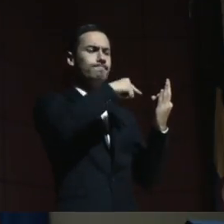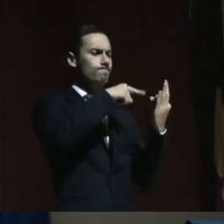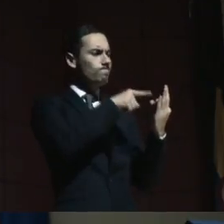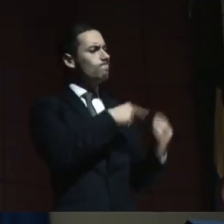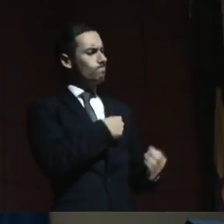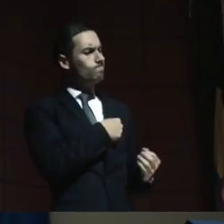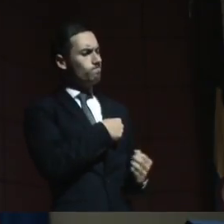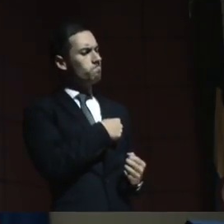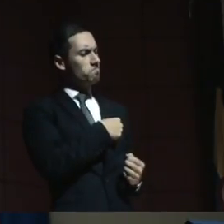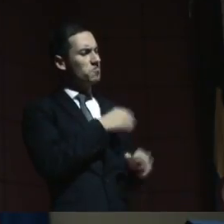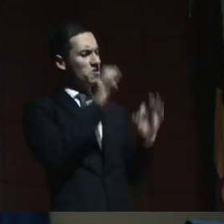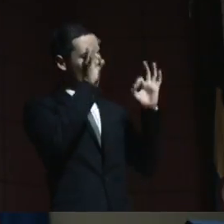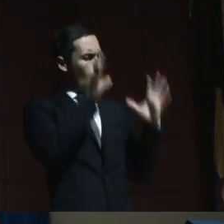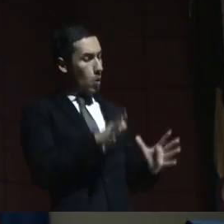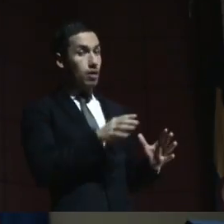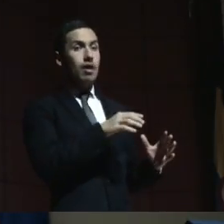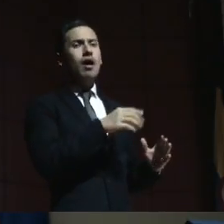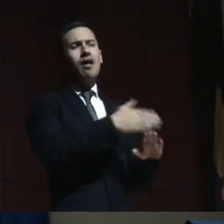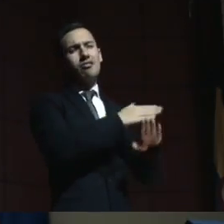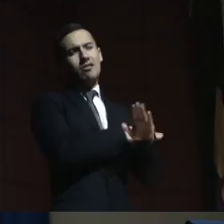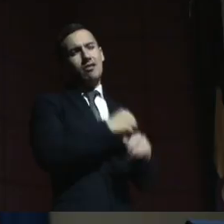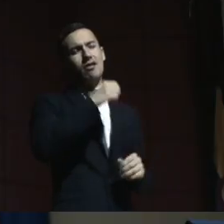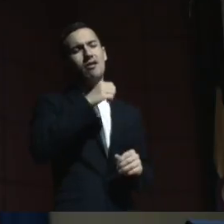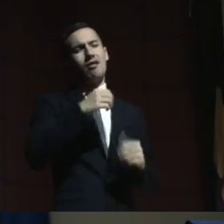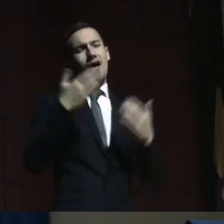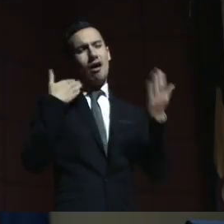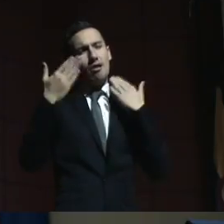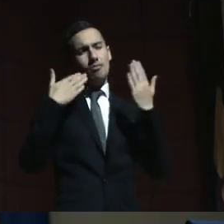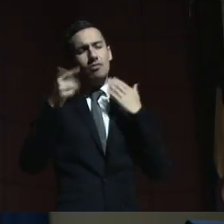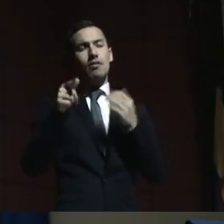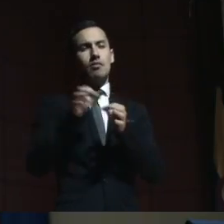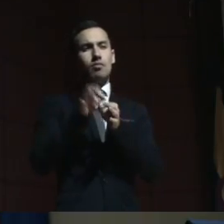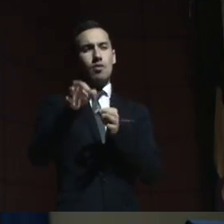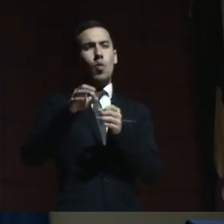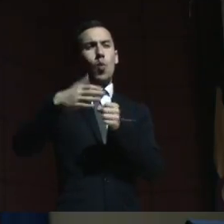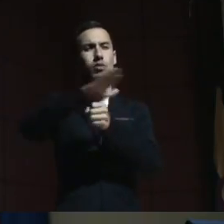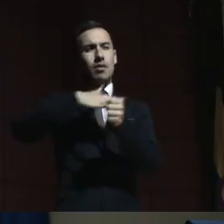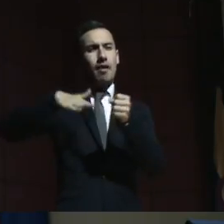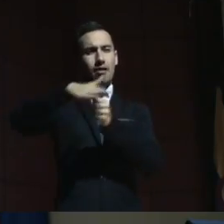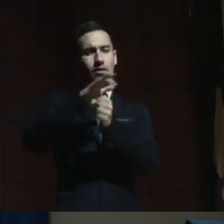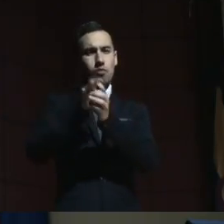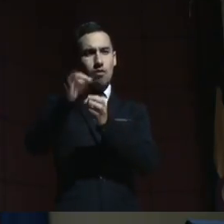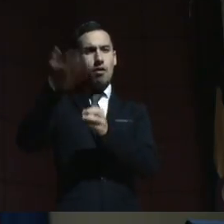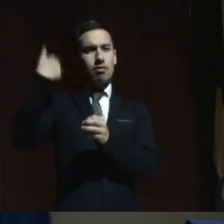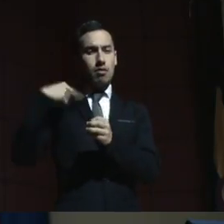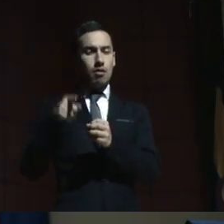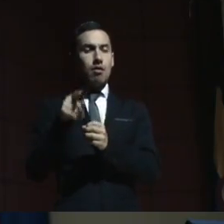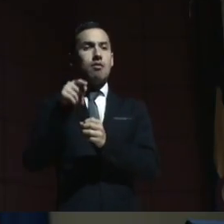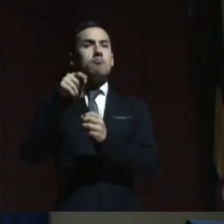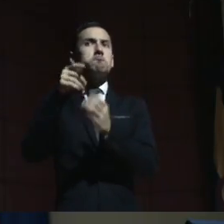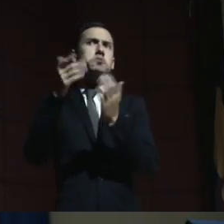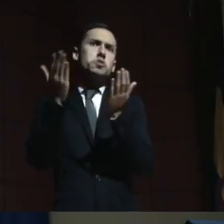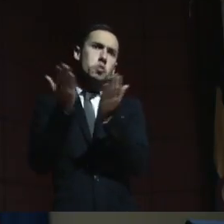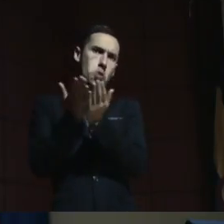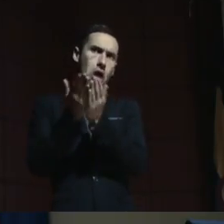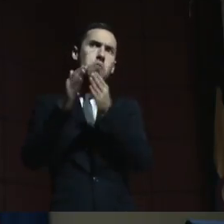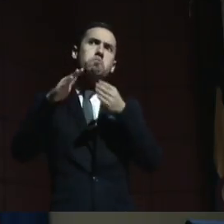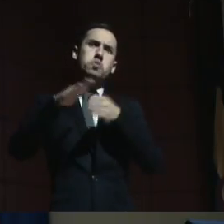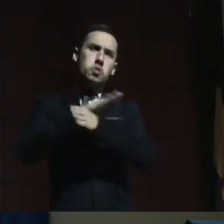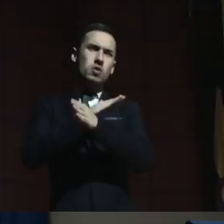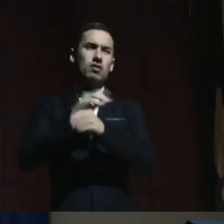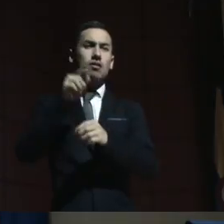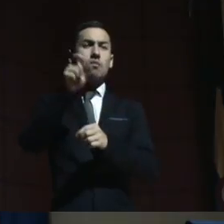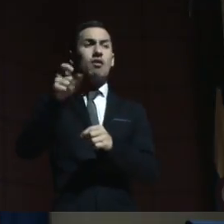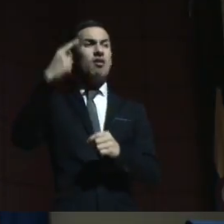porque venían de provincia, él vivía en un municipio de Cundinamarca, donde pudo estudiar sin tantos prejuicios,